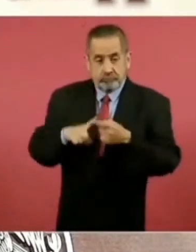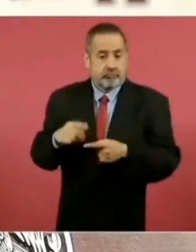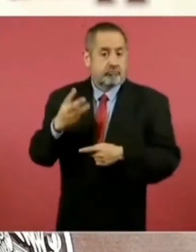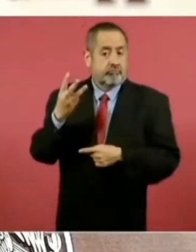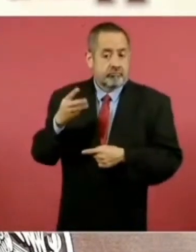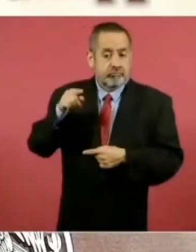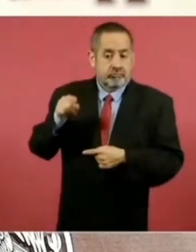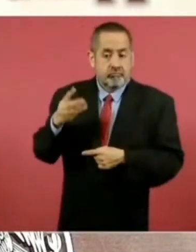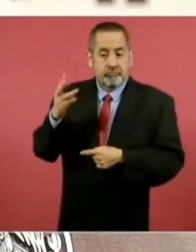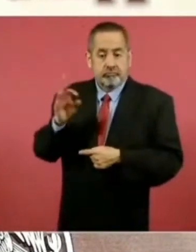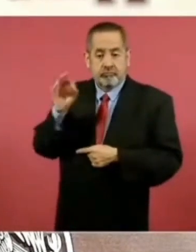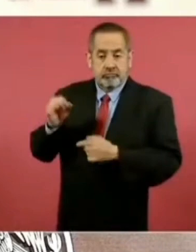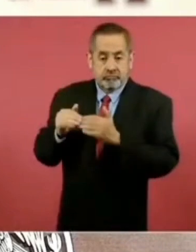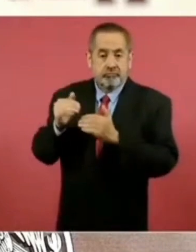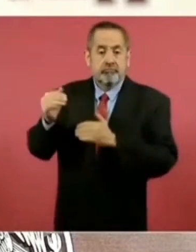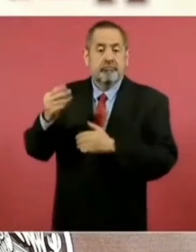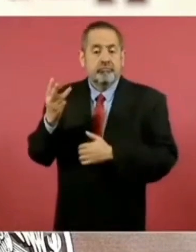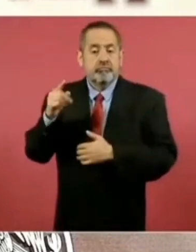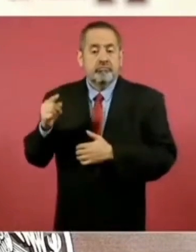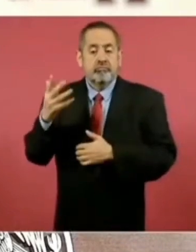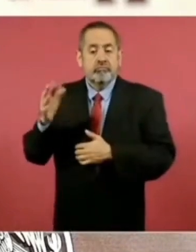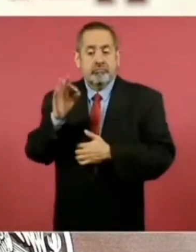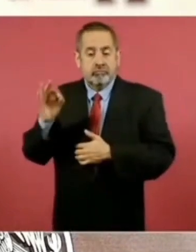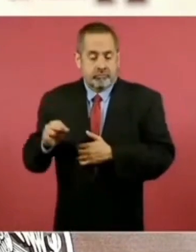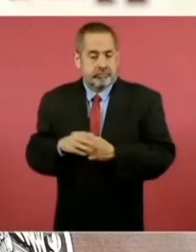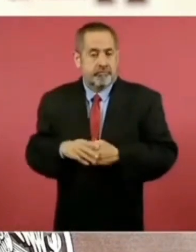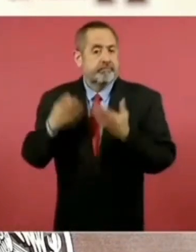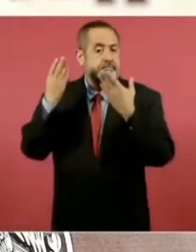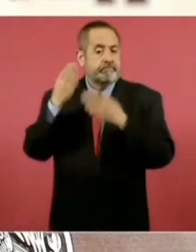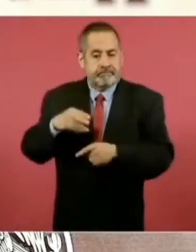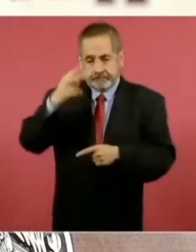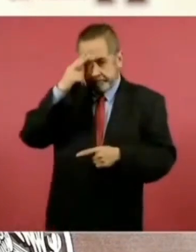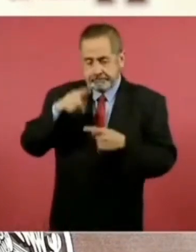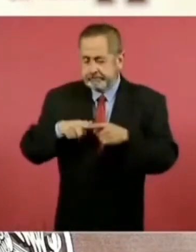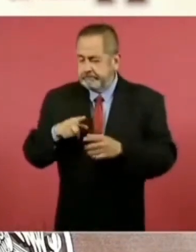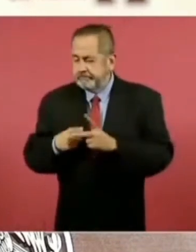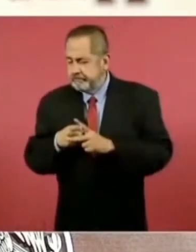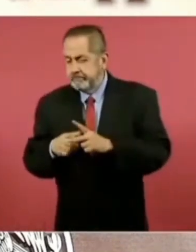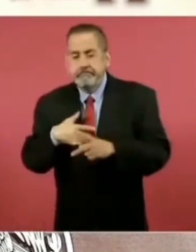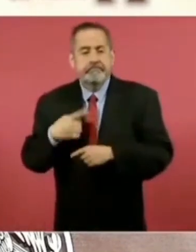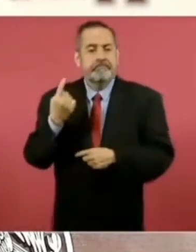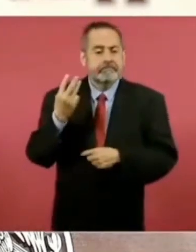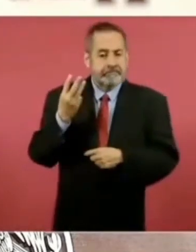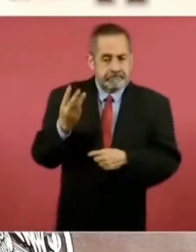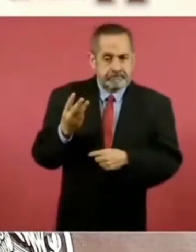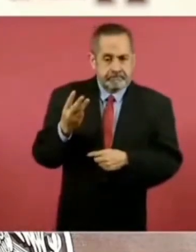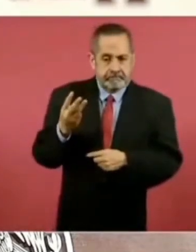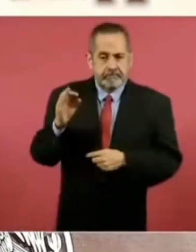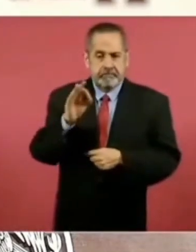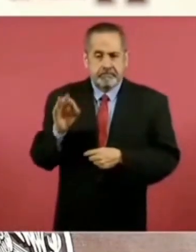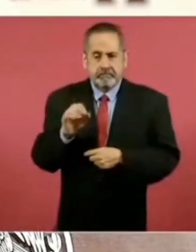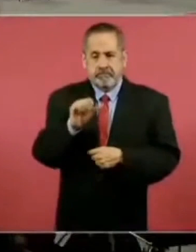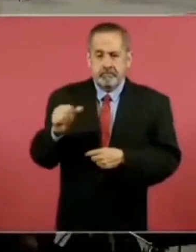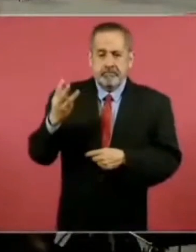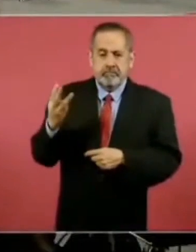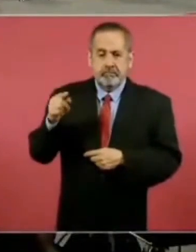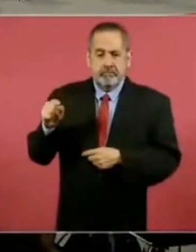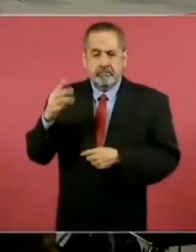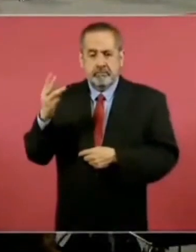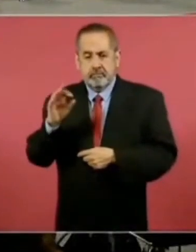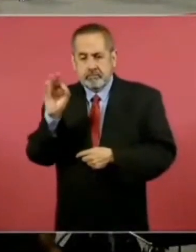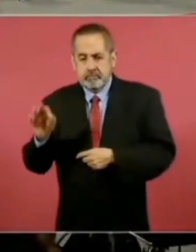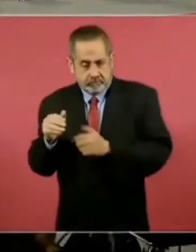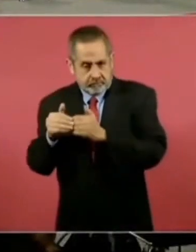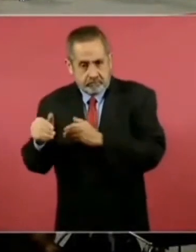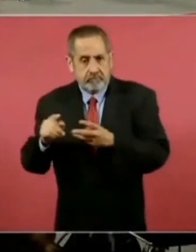3.3% a 3.5%. El Banco de México calcula de 3% a 3.3%.